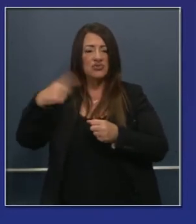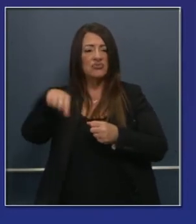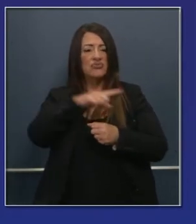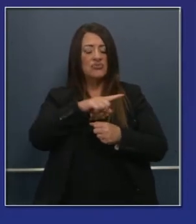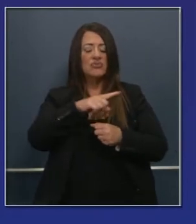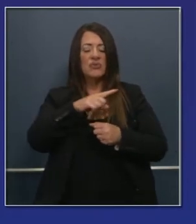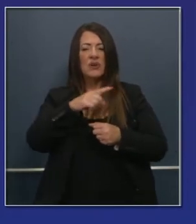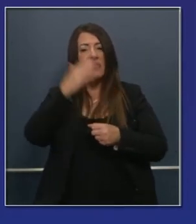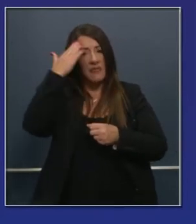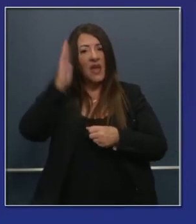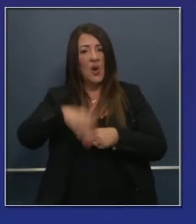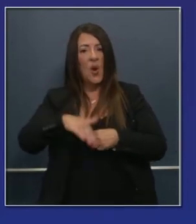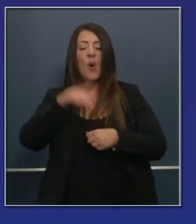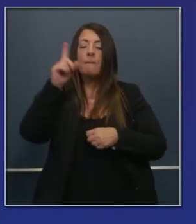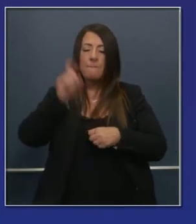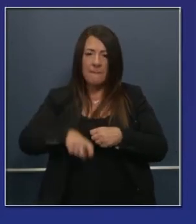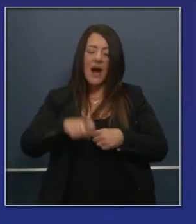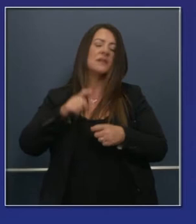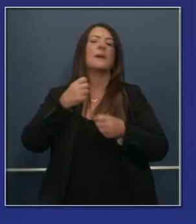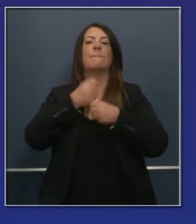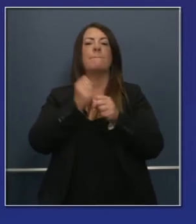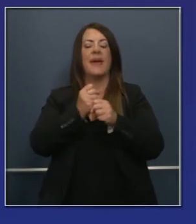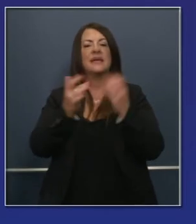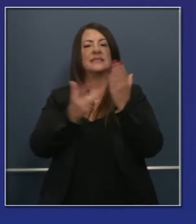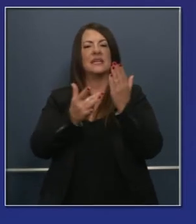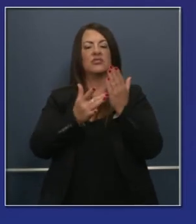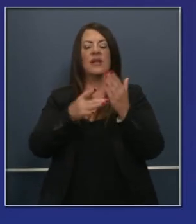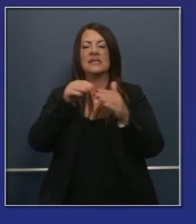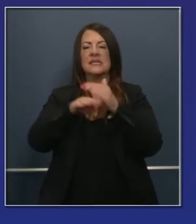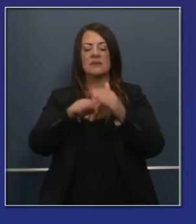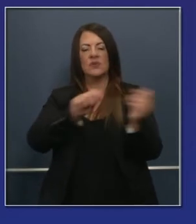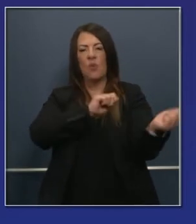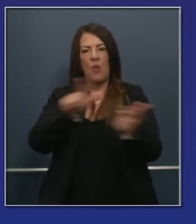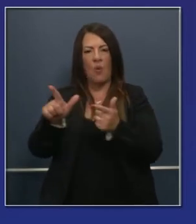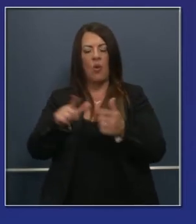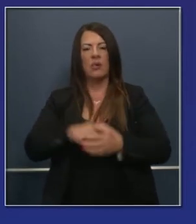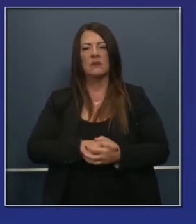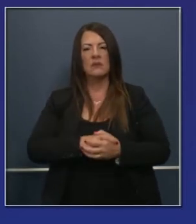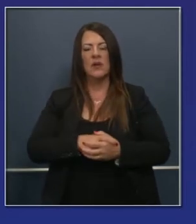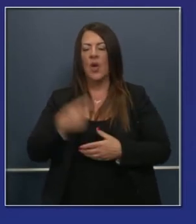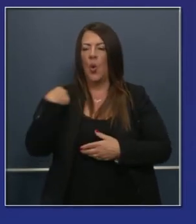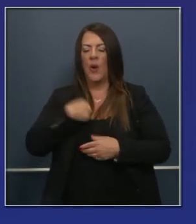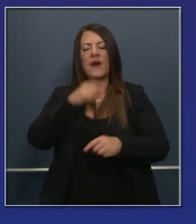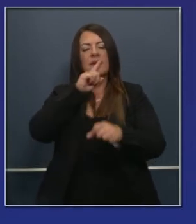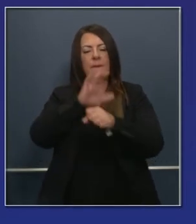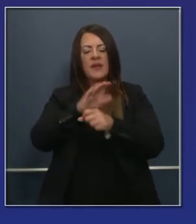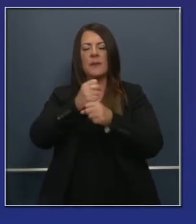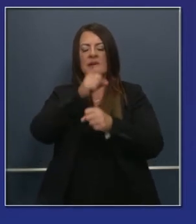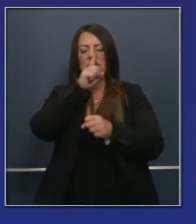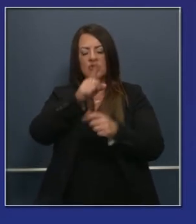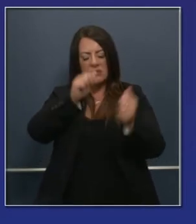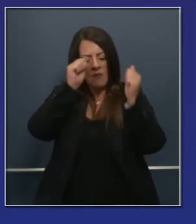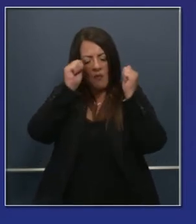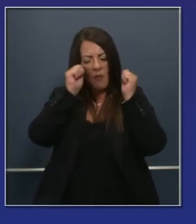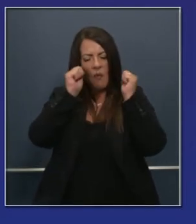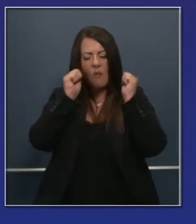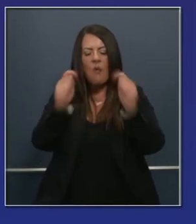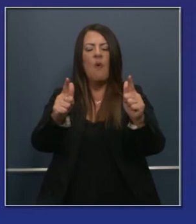miembros del equipo de trabajo están comprometidos a cerrar o a cruzar la brecha digital tan pronto como sea posible.